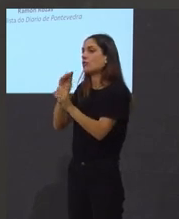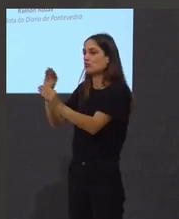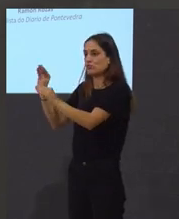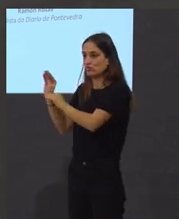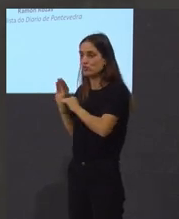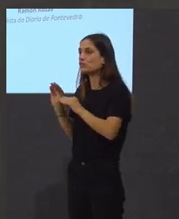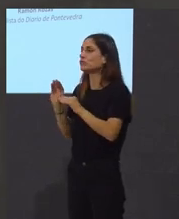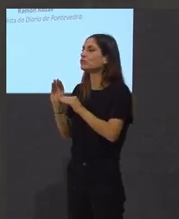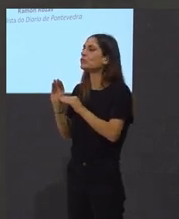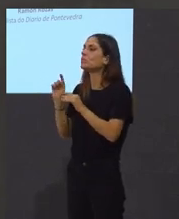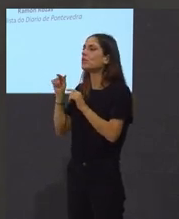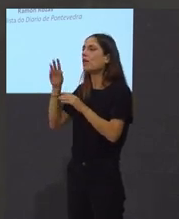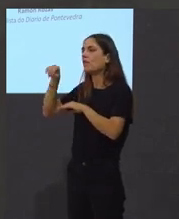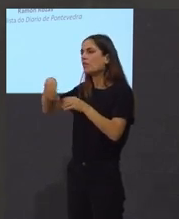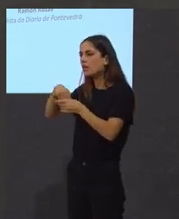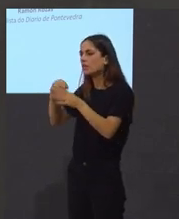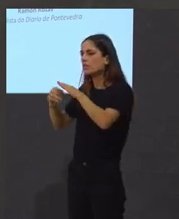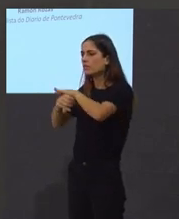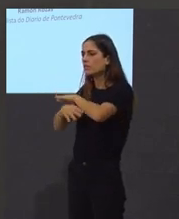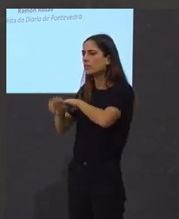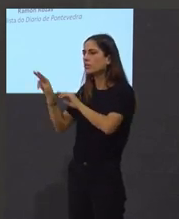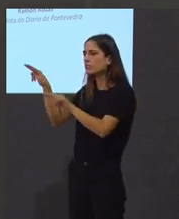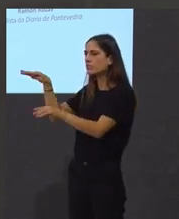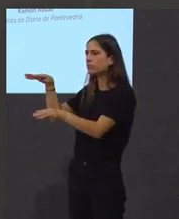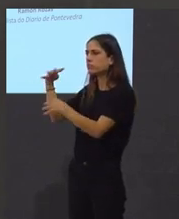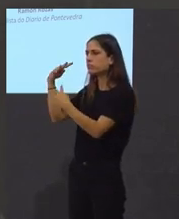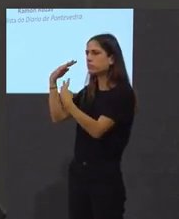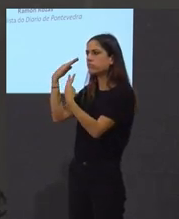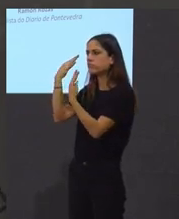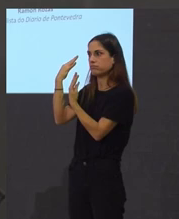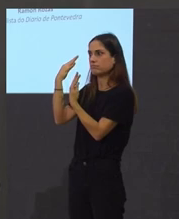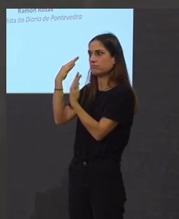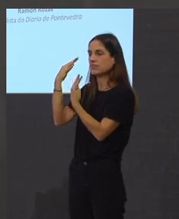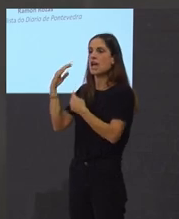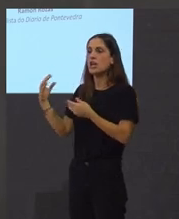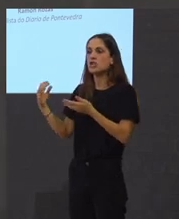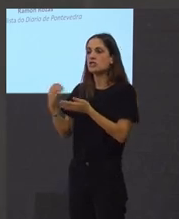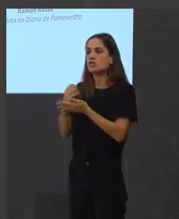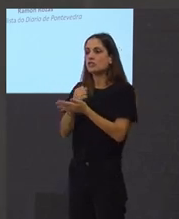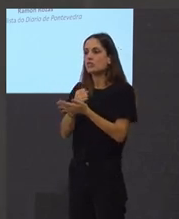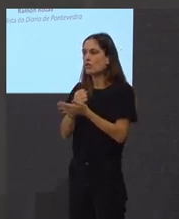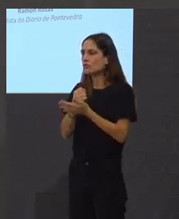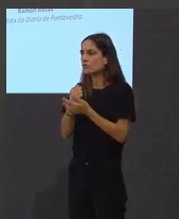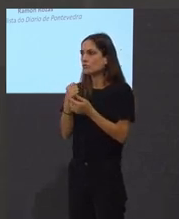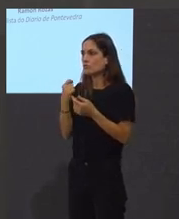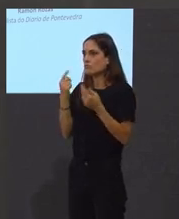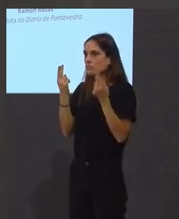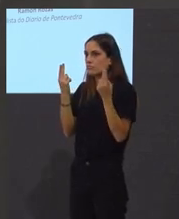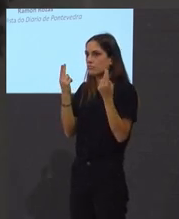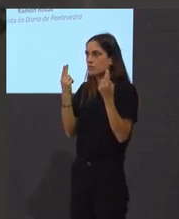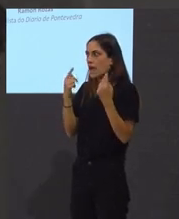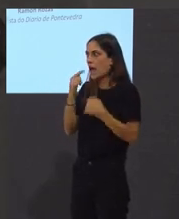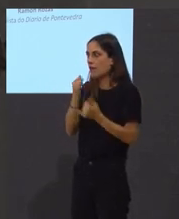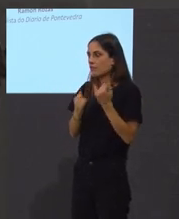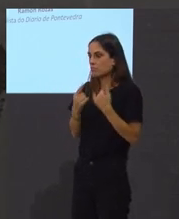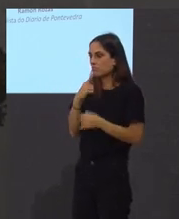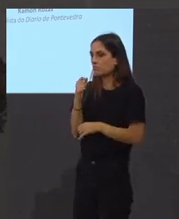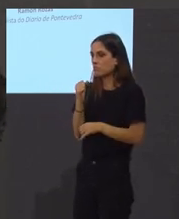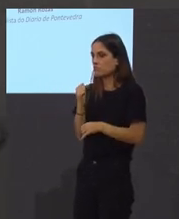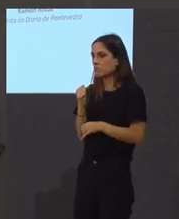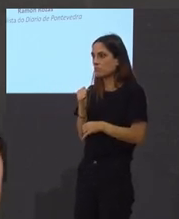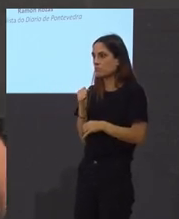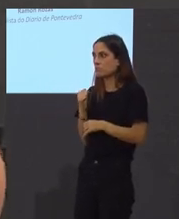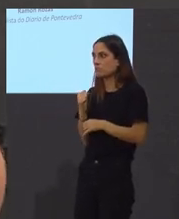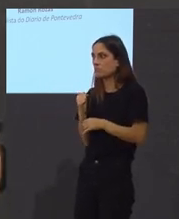performarnos no metro paletísimos paletísimos gañanísimos pero dun